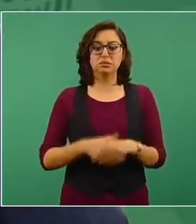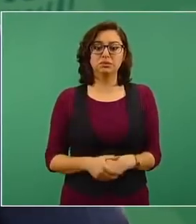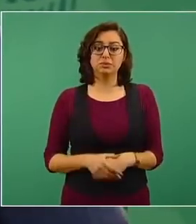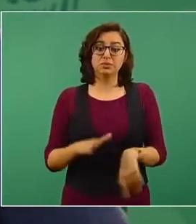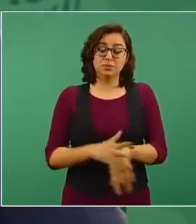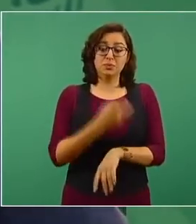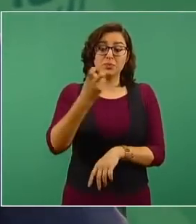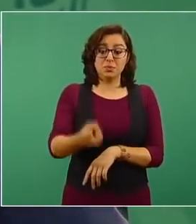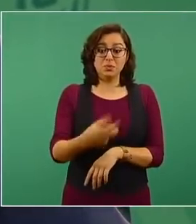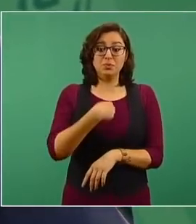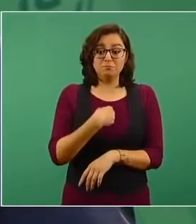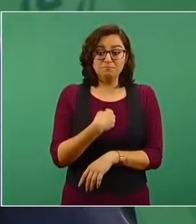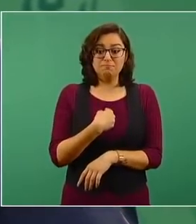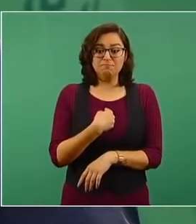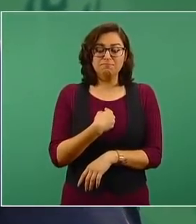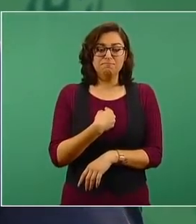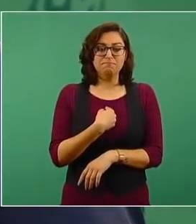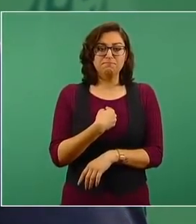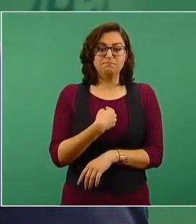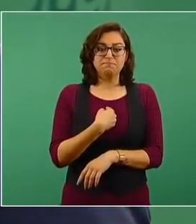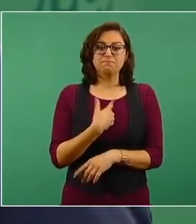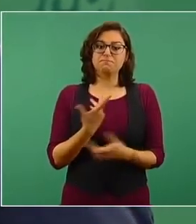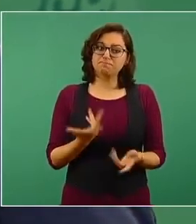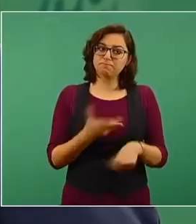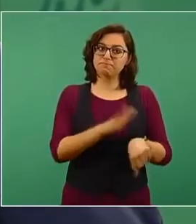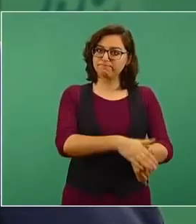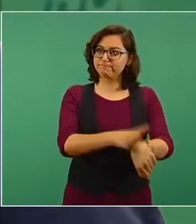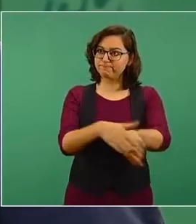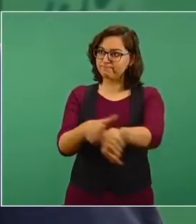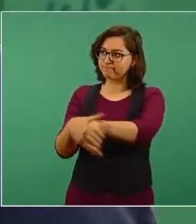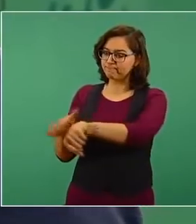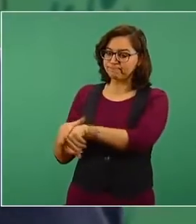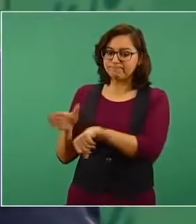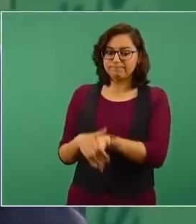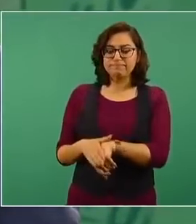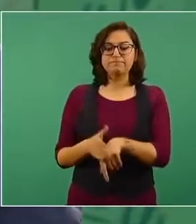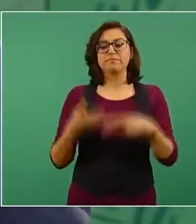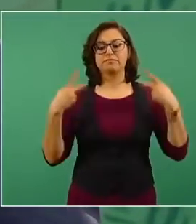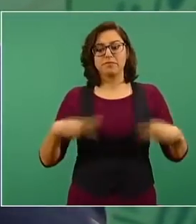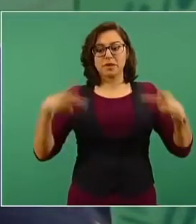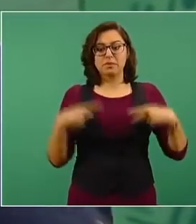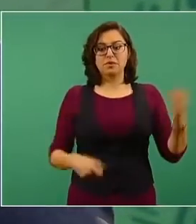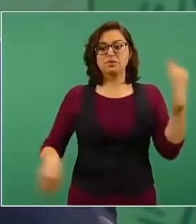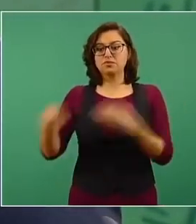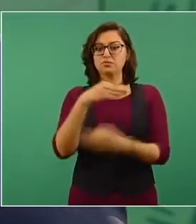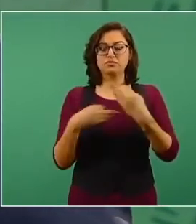hacer un llamamiento, convocar a la gente